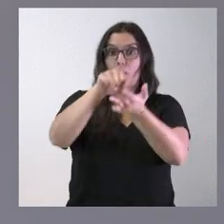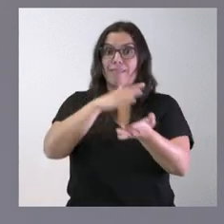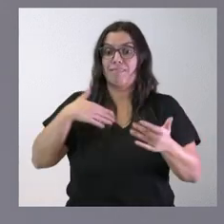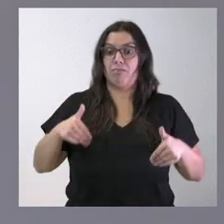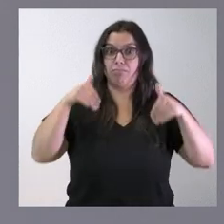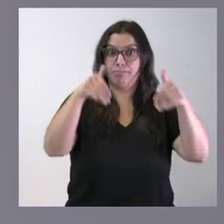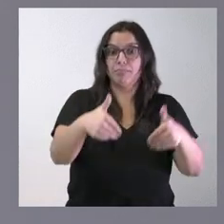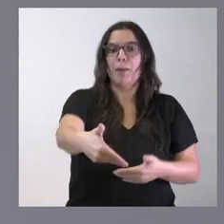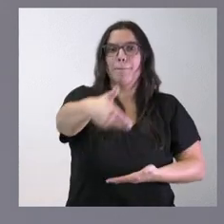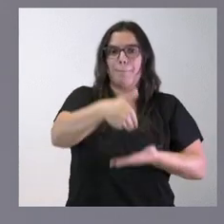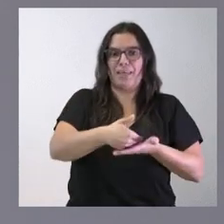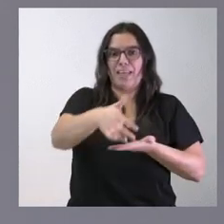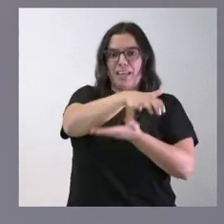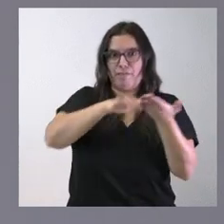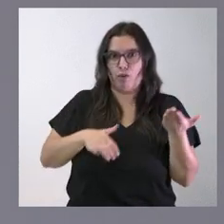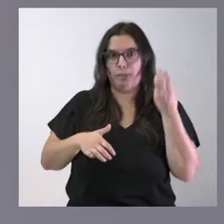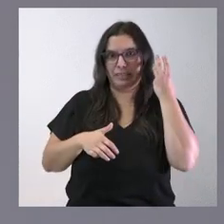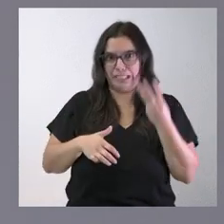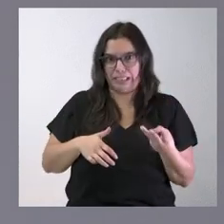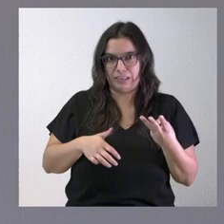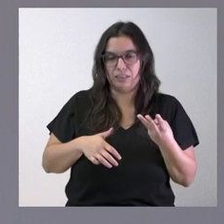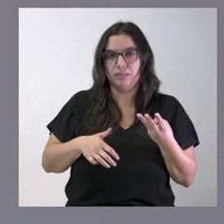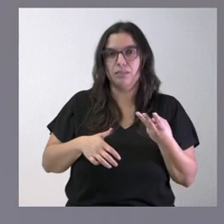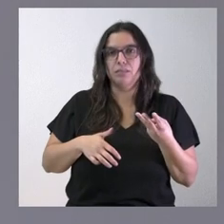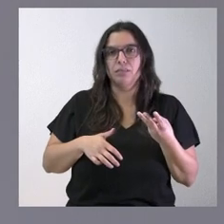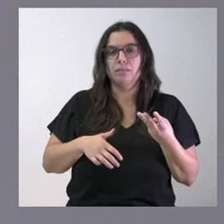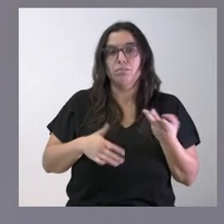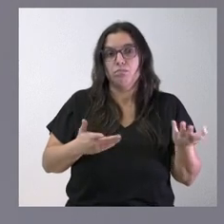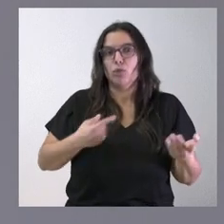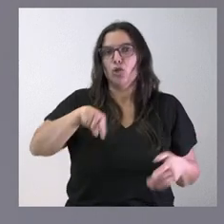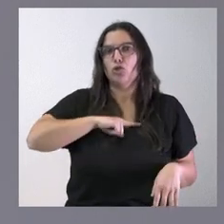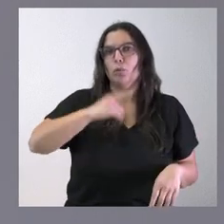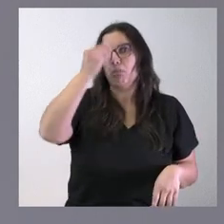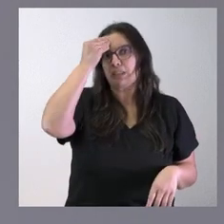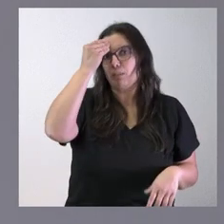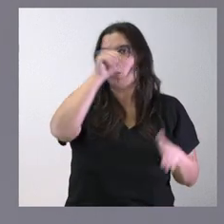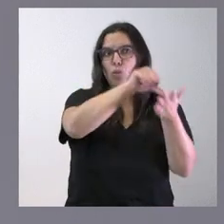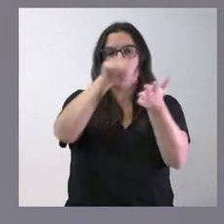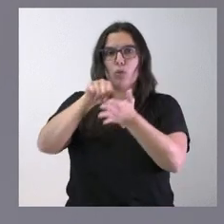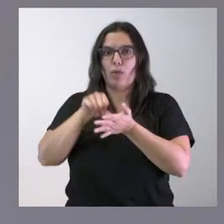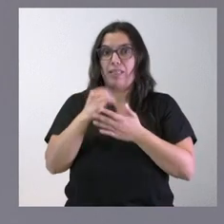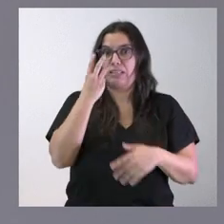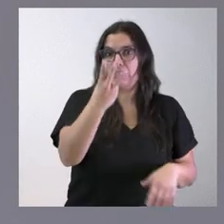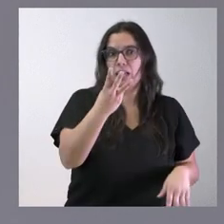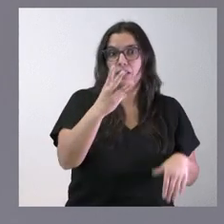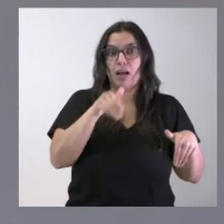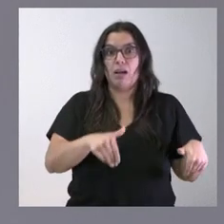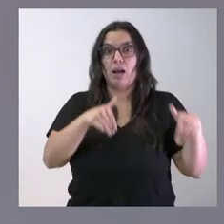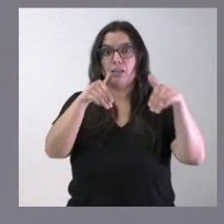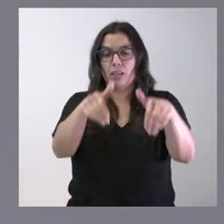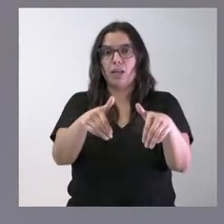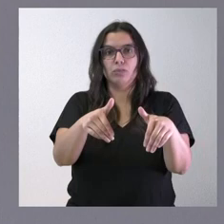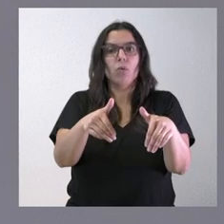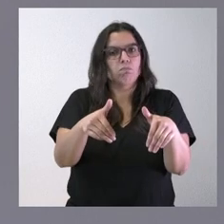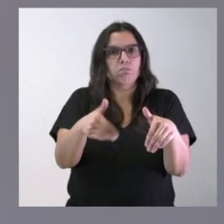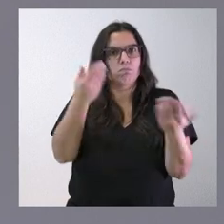León tres importantes ciudades. Nos parece que las tres ciudades que se han presentado superan a nuestro